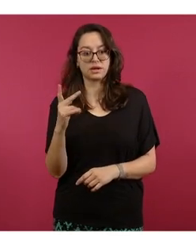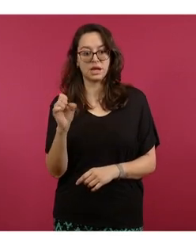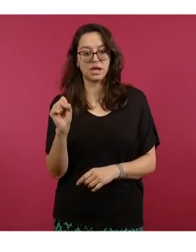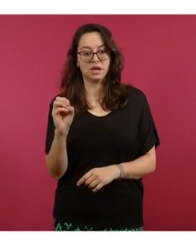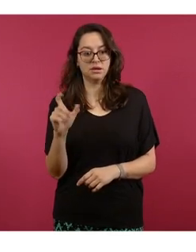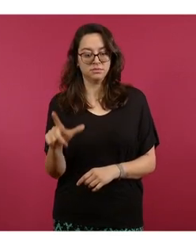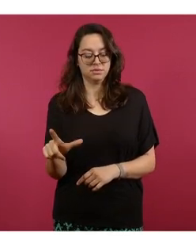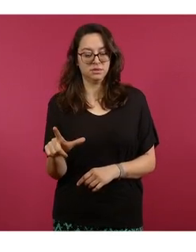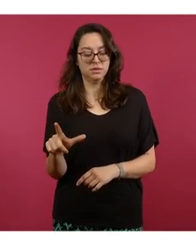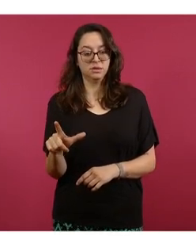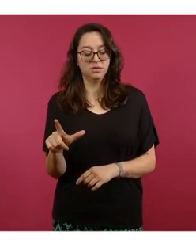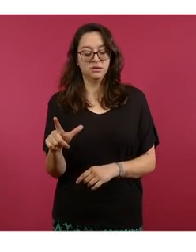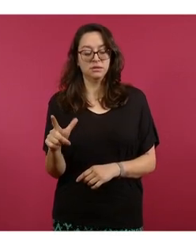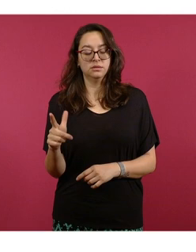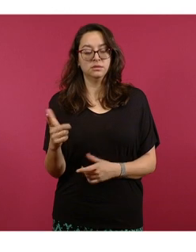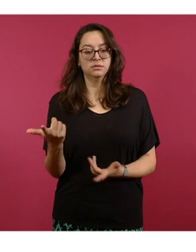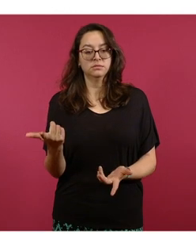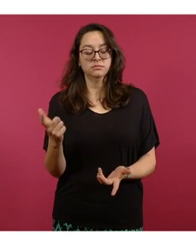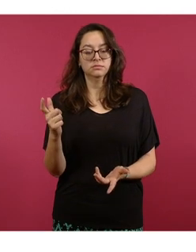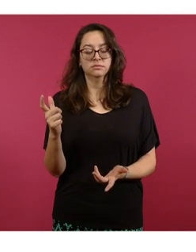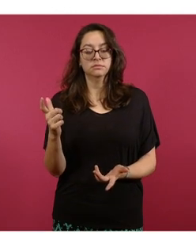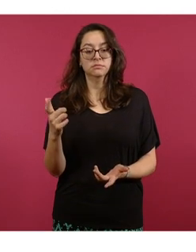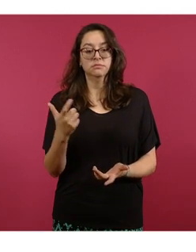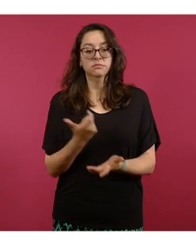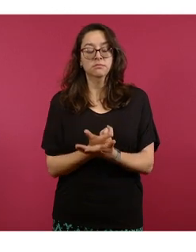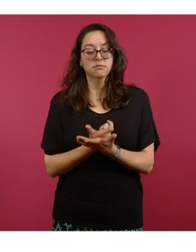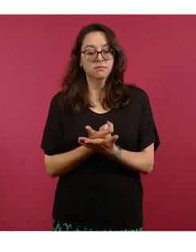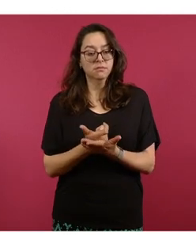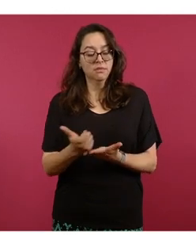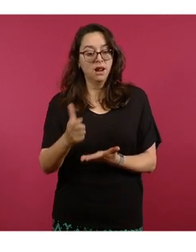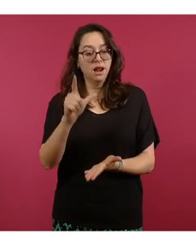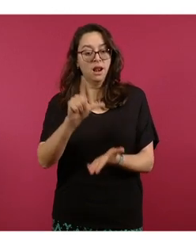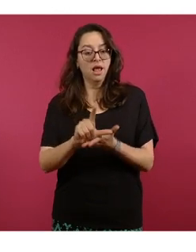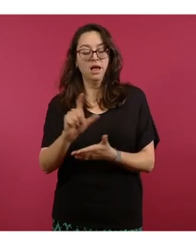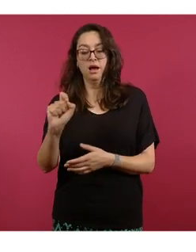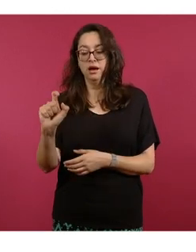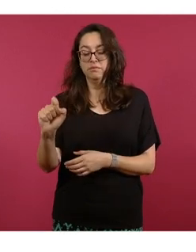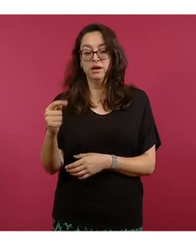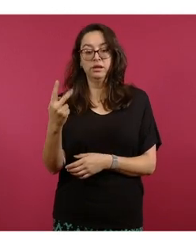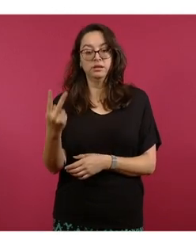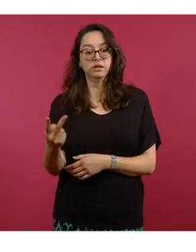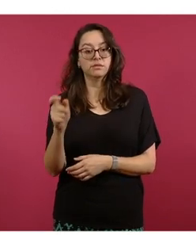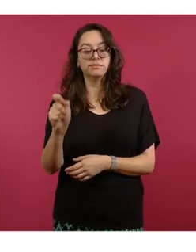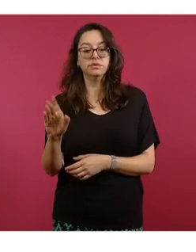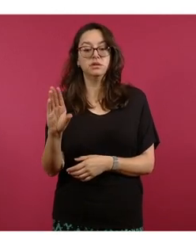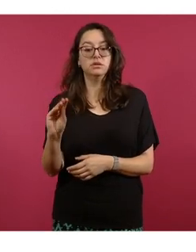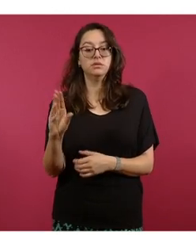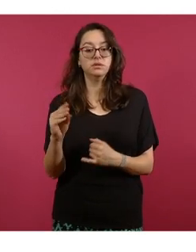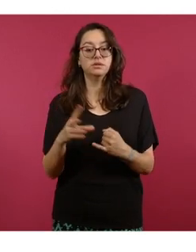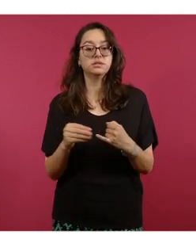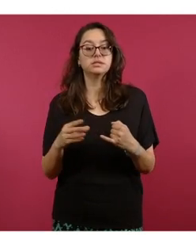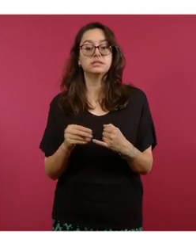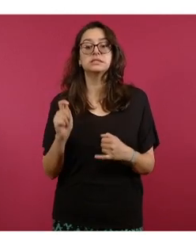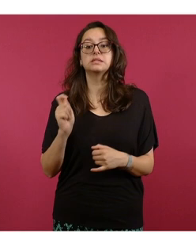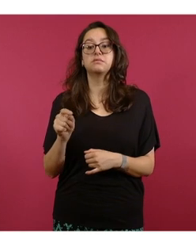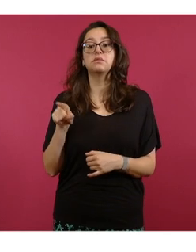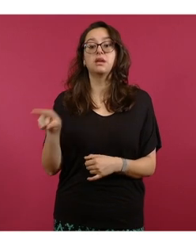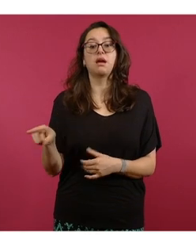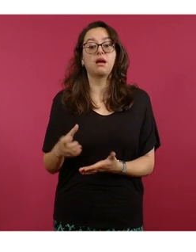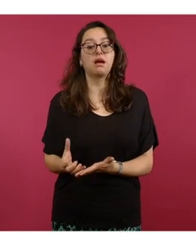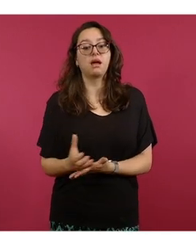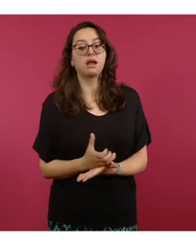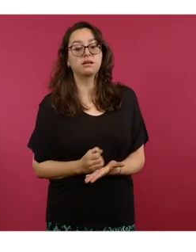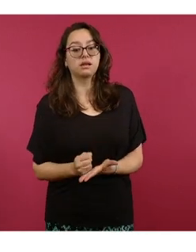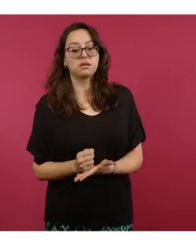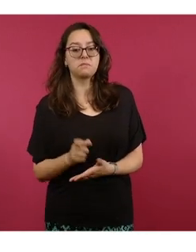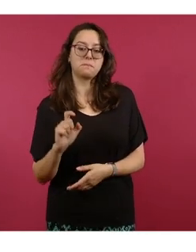Servigilga, con el litro de la Premium a 22 pesos con 90 centavos, solamente 27 centavos